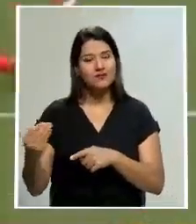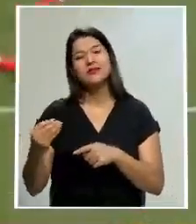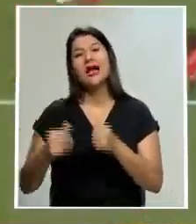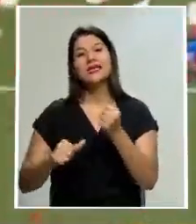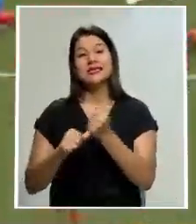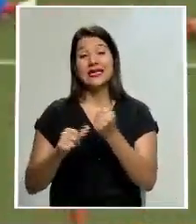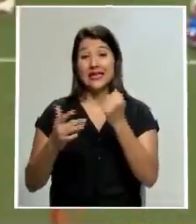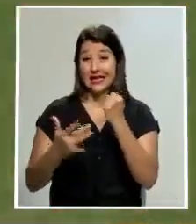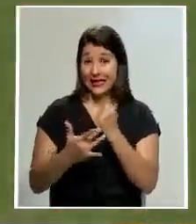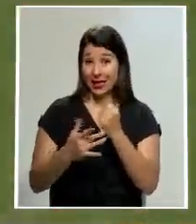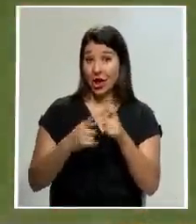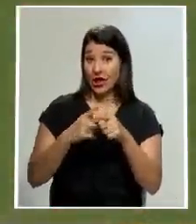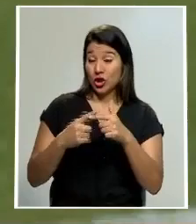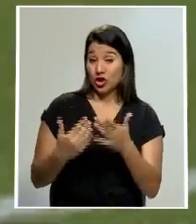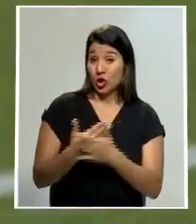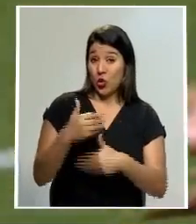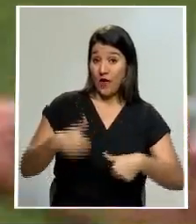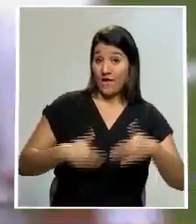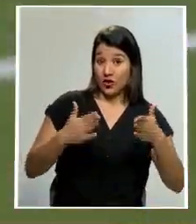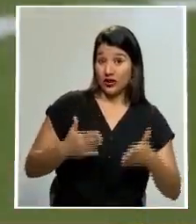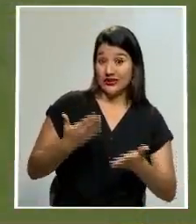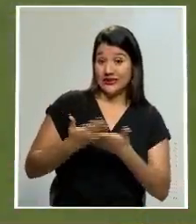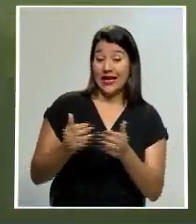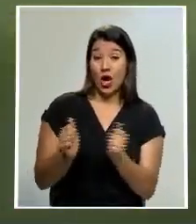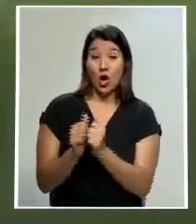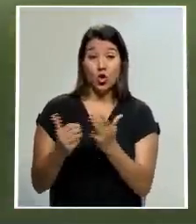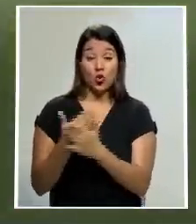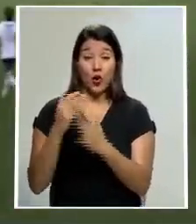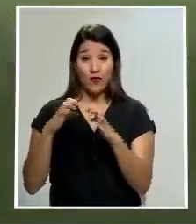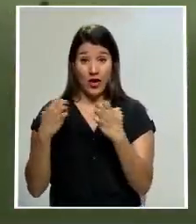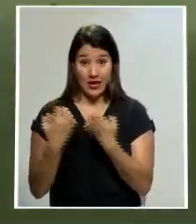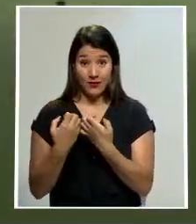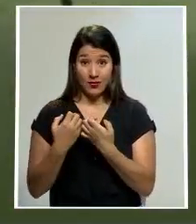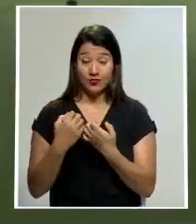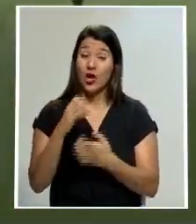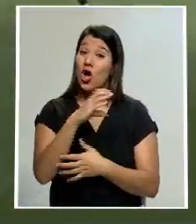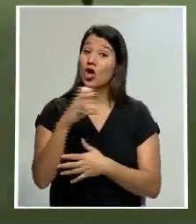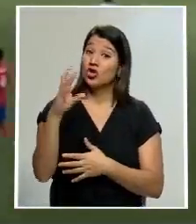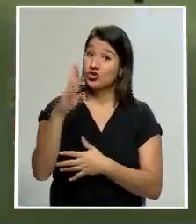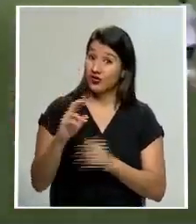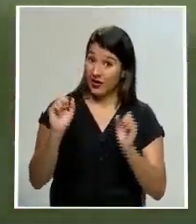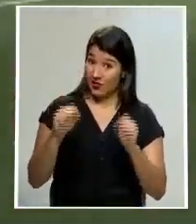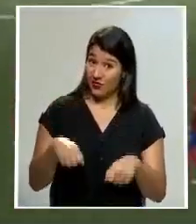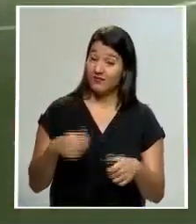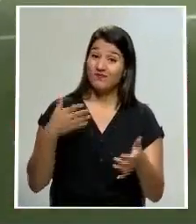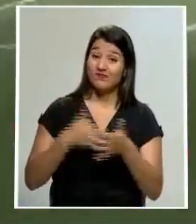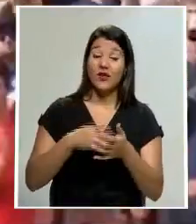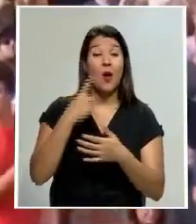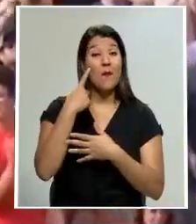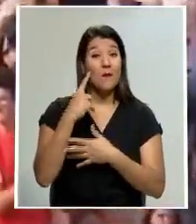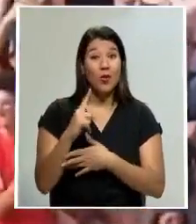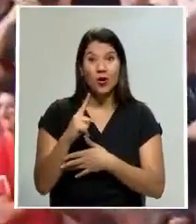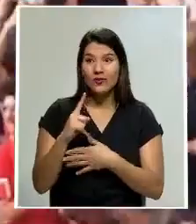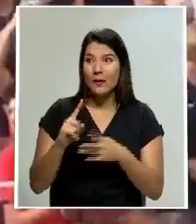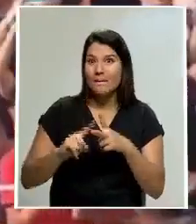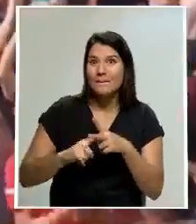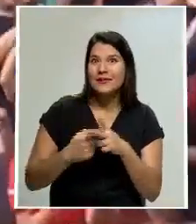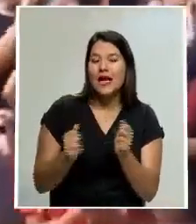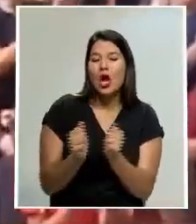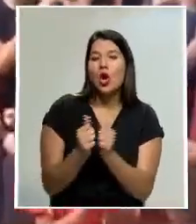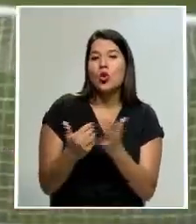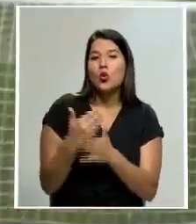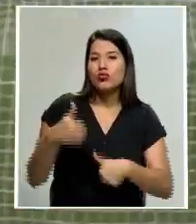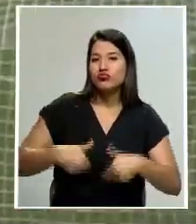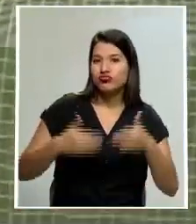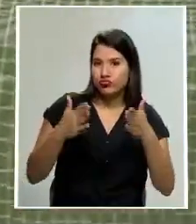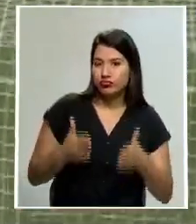lo que el nuevo seleccionador llegará con todo su equipo. La selección podría pagar caro la improvisación y el tiempo perdido durante la era de González y del uruguayo